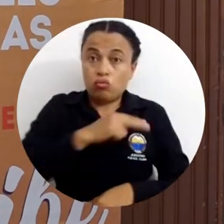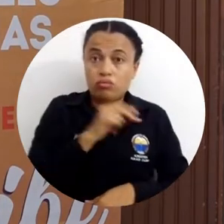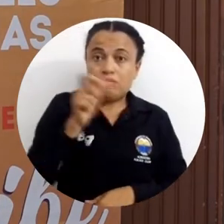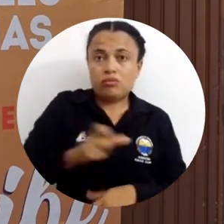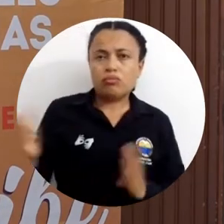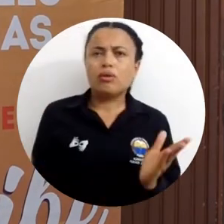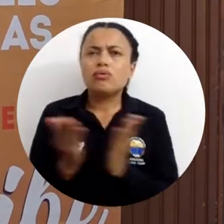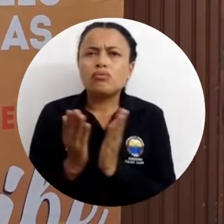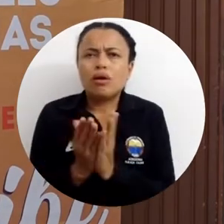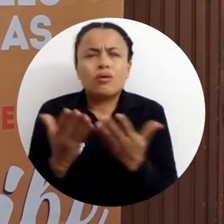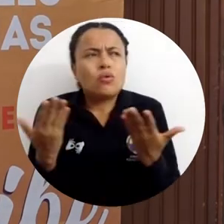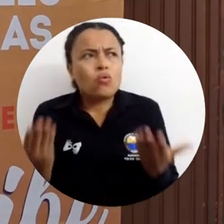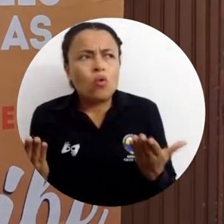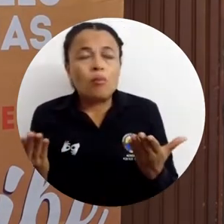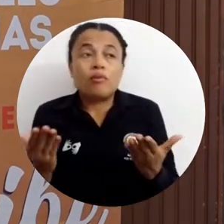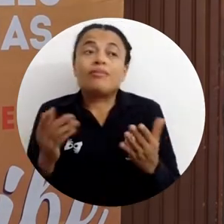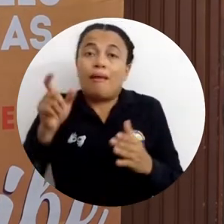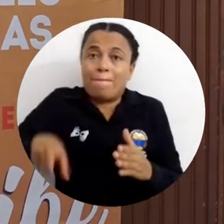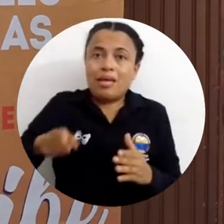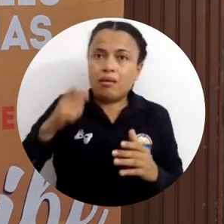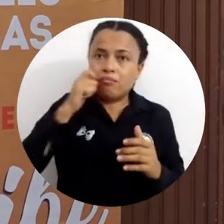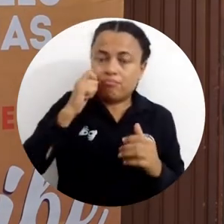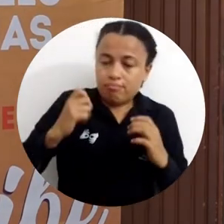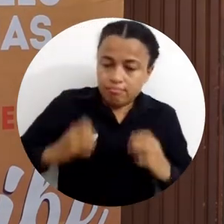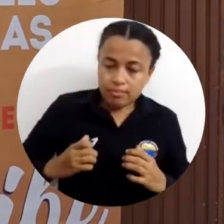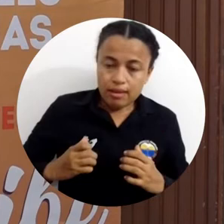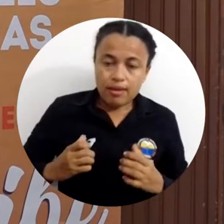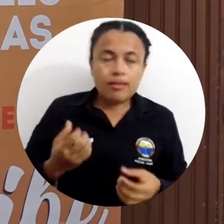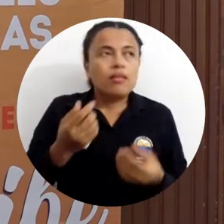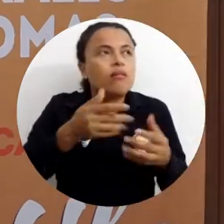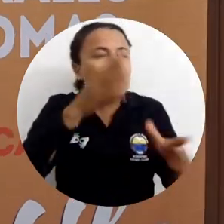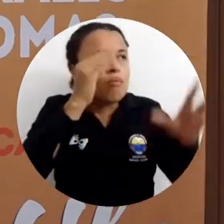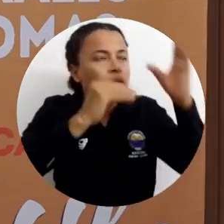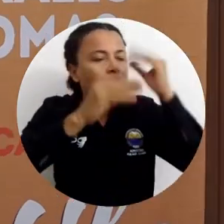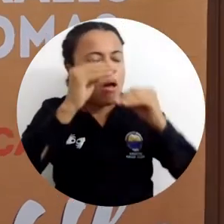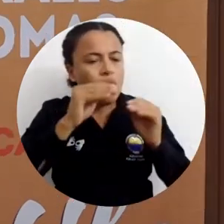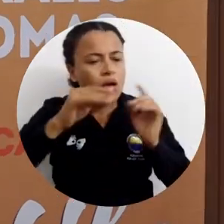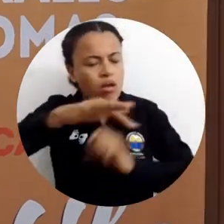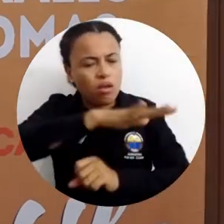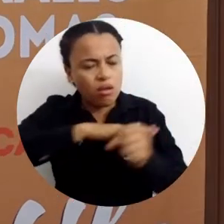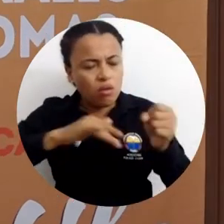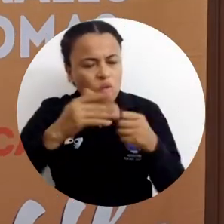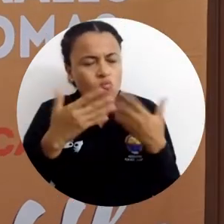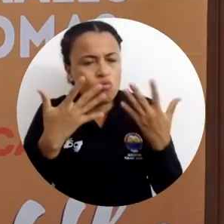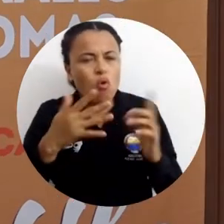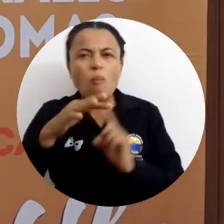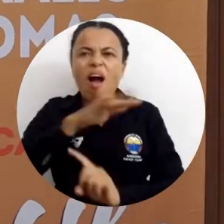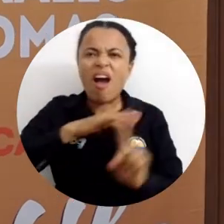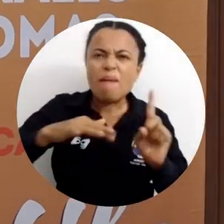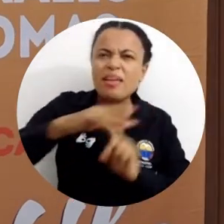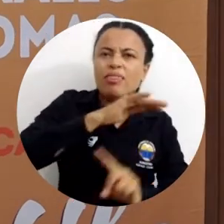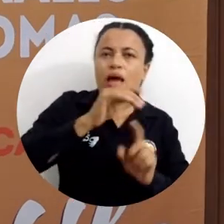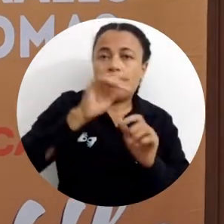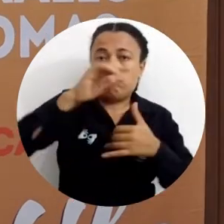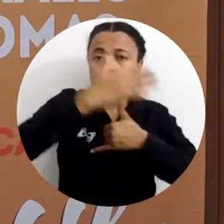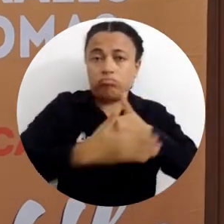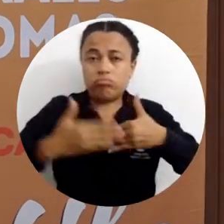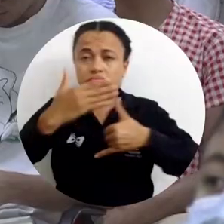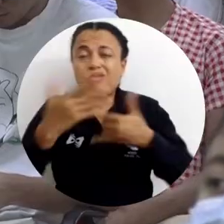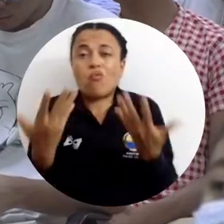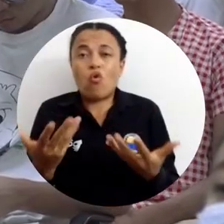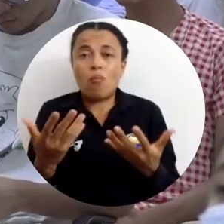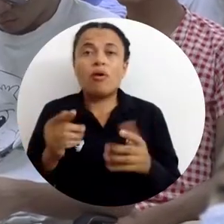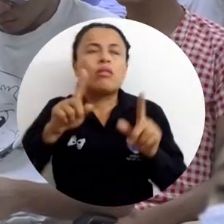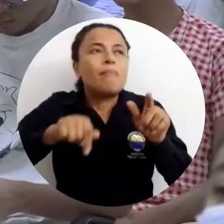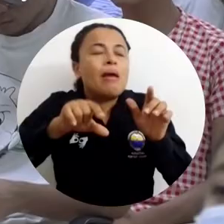nosotros como estudiantes y ciudadanos deberíamos estar informados de la situación ambiental en la que estamos viviendo actualmente en nuestro país y